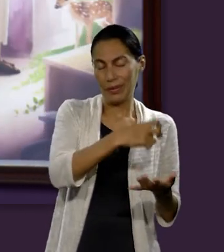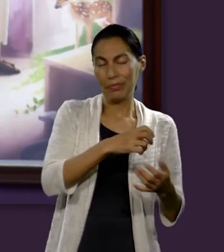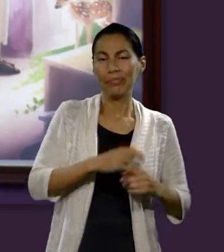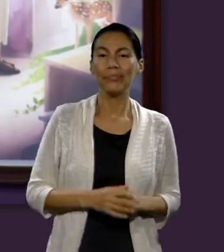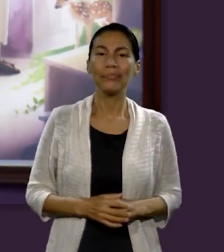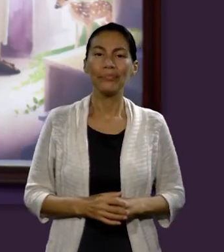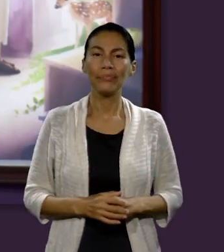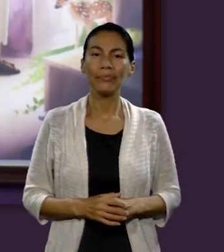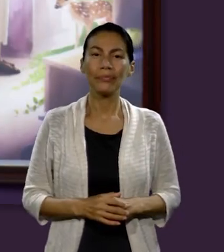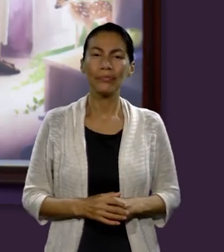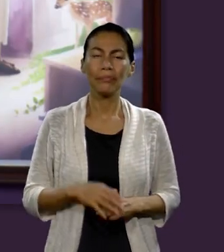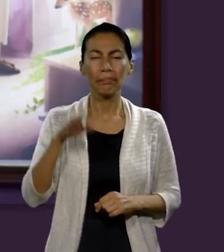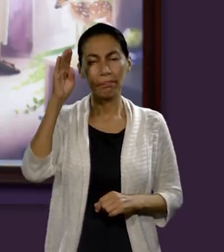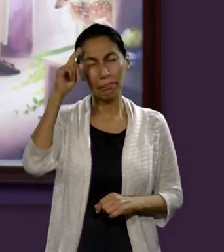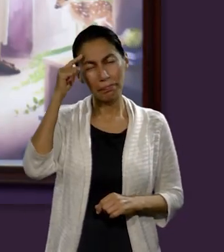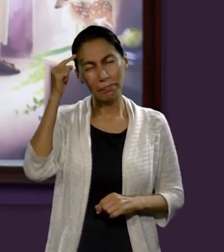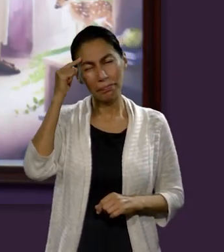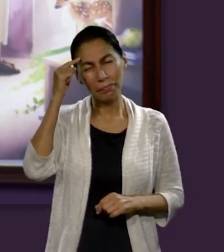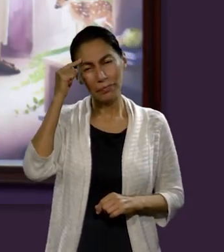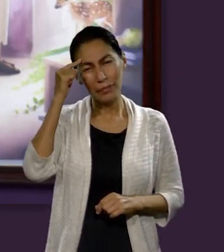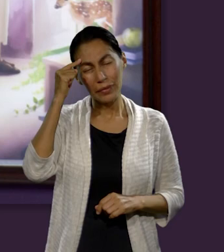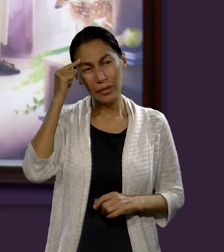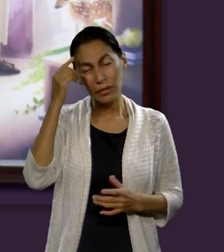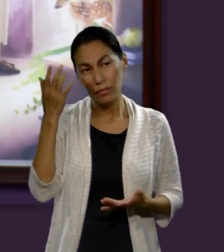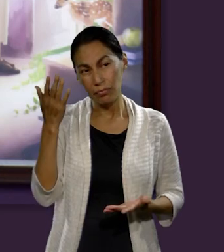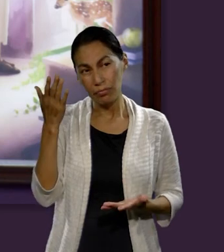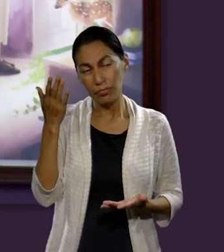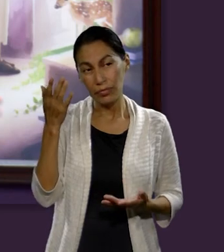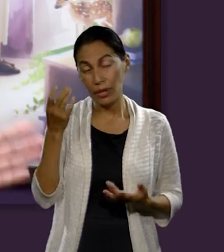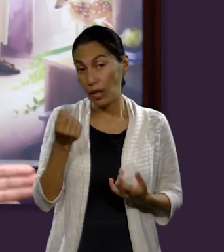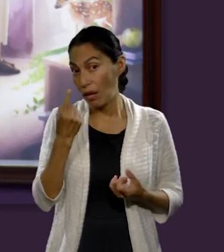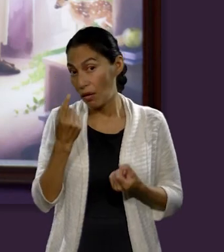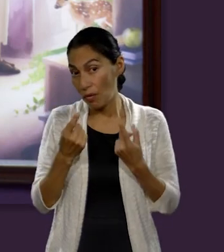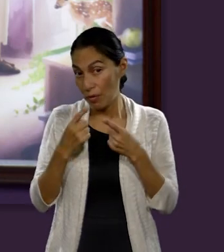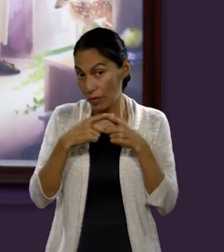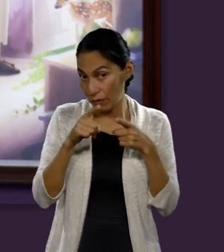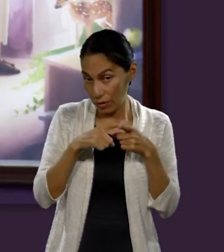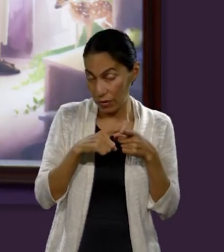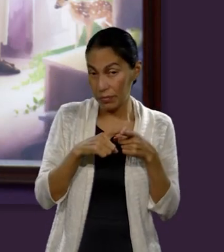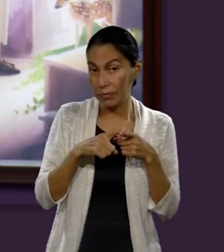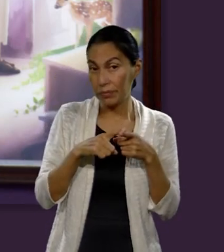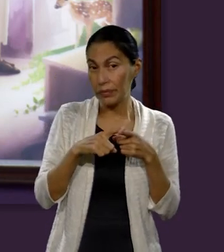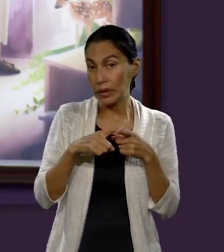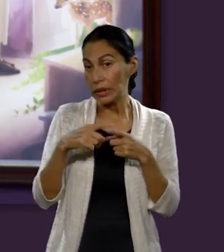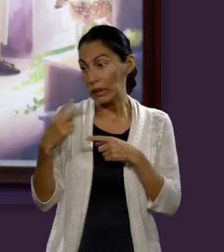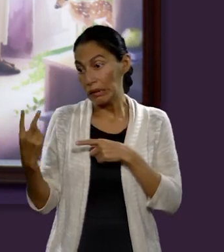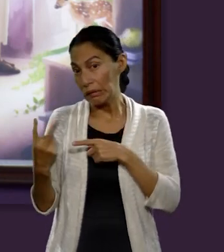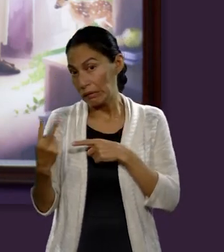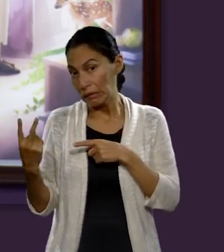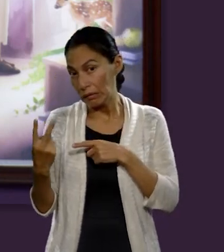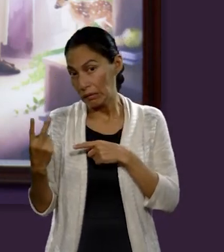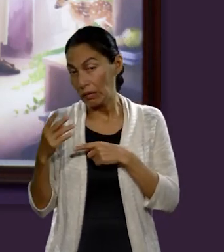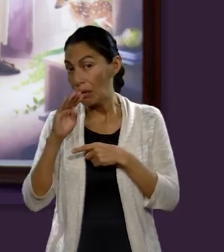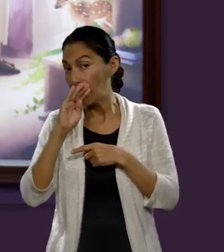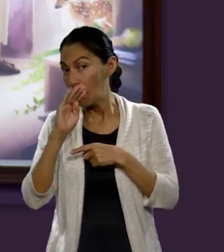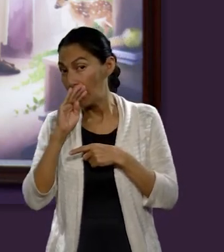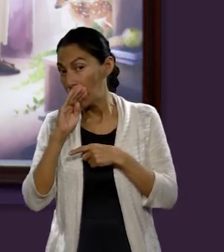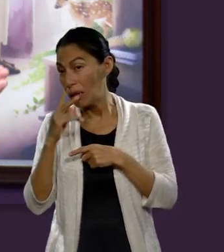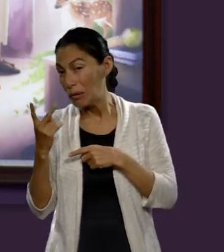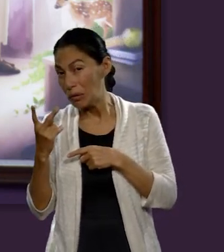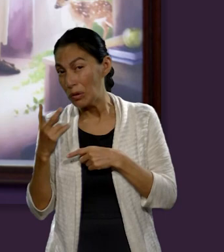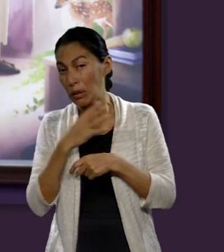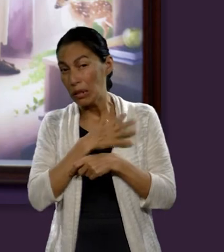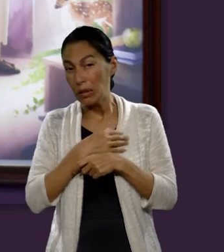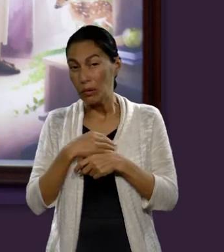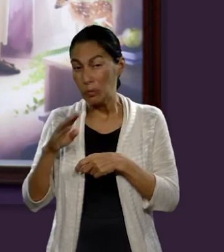resurrección. Creo que una diferencia que es muy importante a las anteriores es que en las anteriores ambas